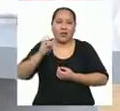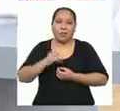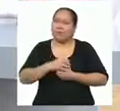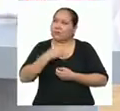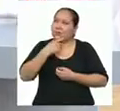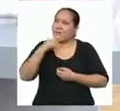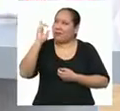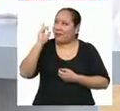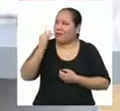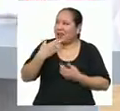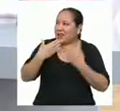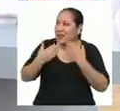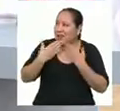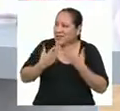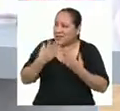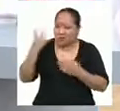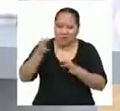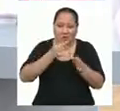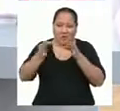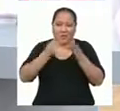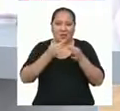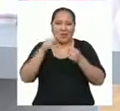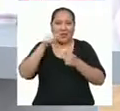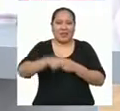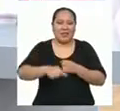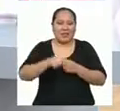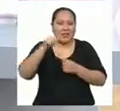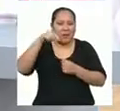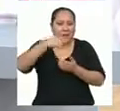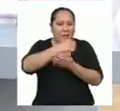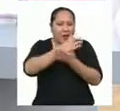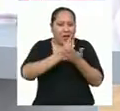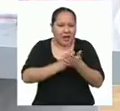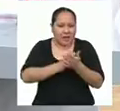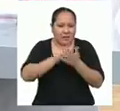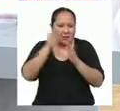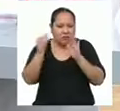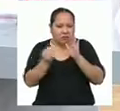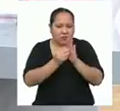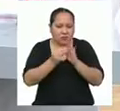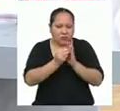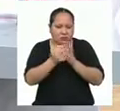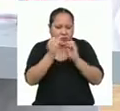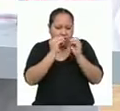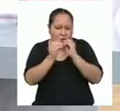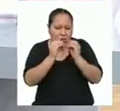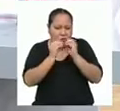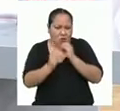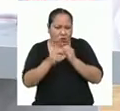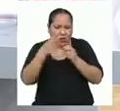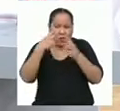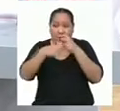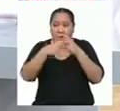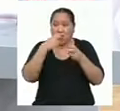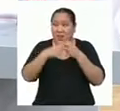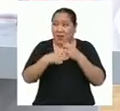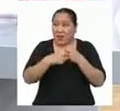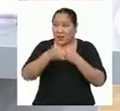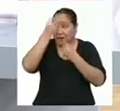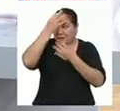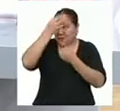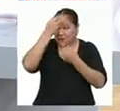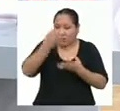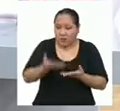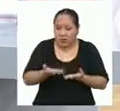Profe, gracias por sus explicaciones. Esta competencia que tiene que ver con resolución de problemas de gestión de datos